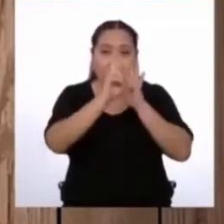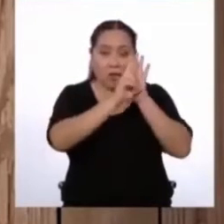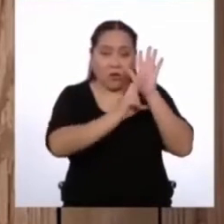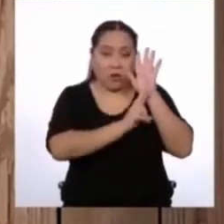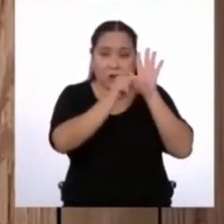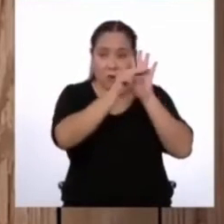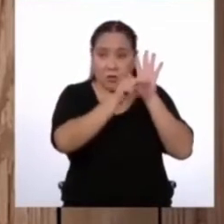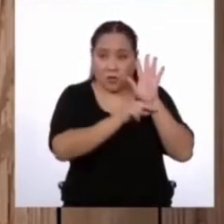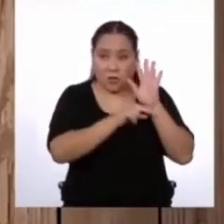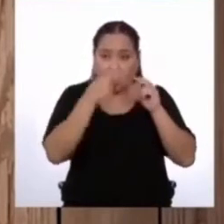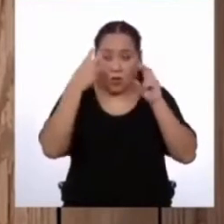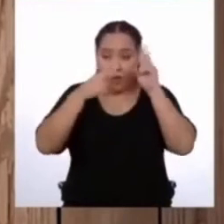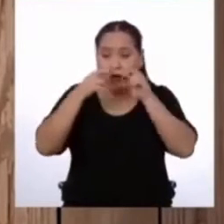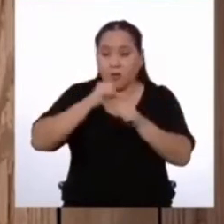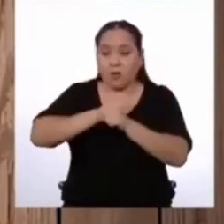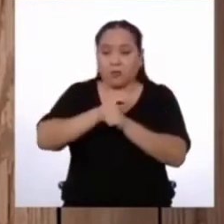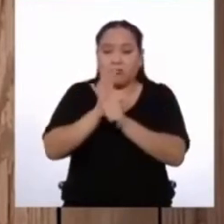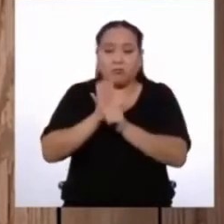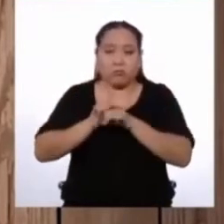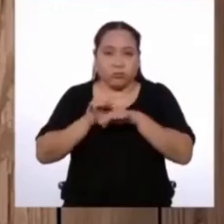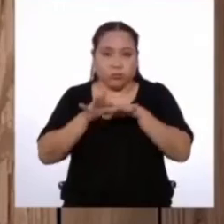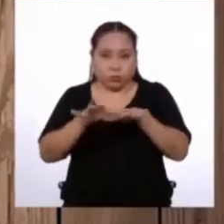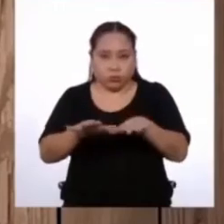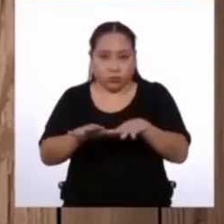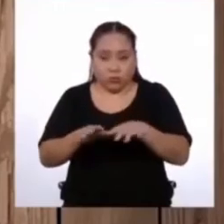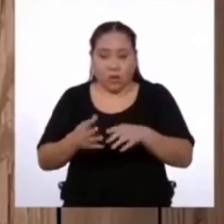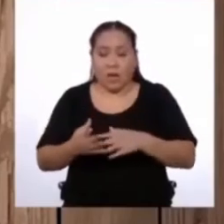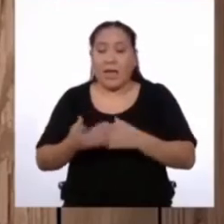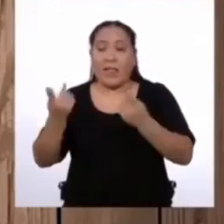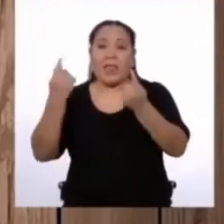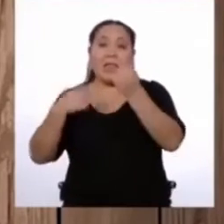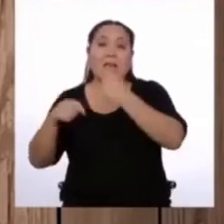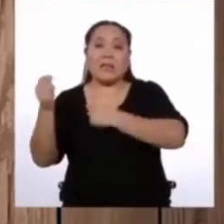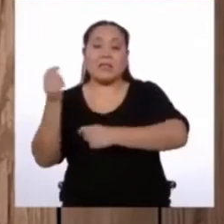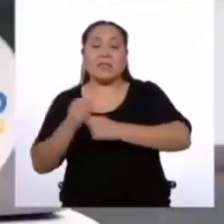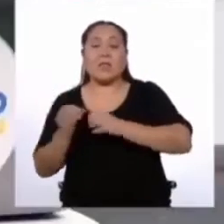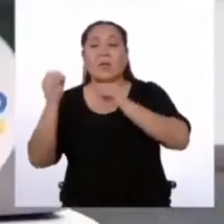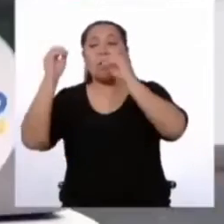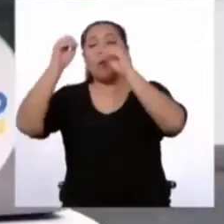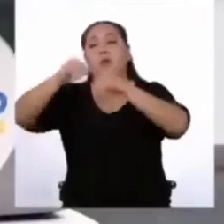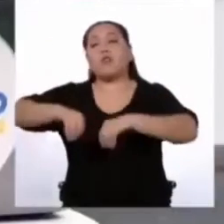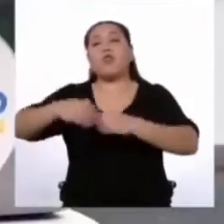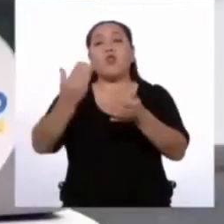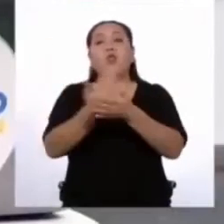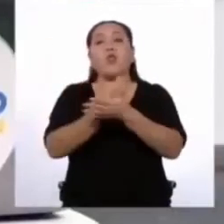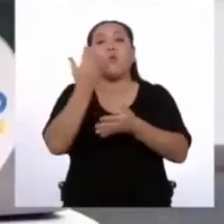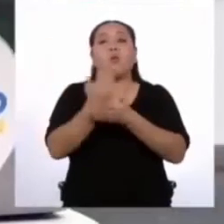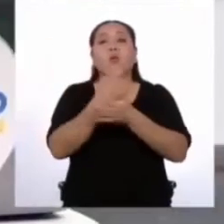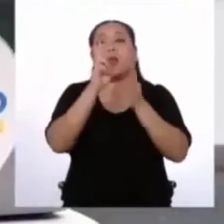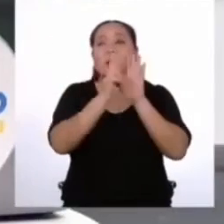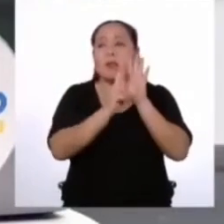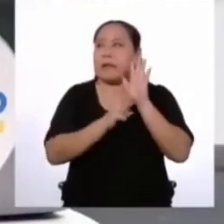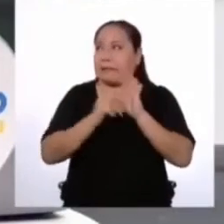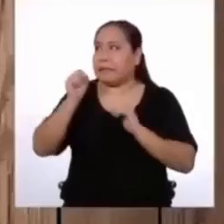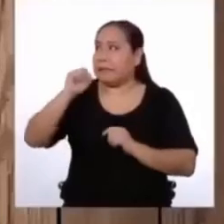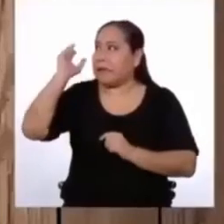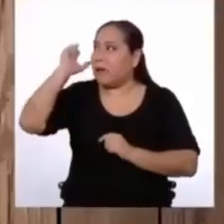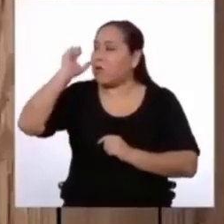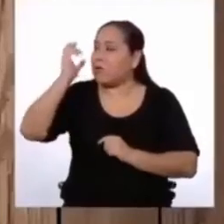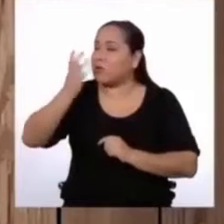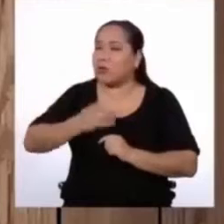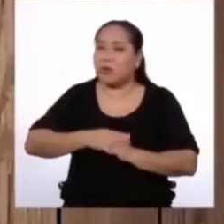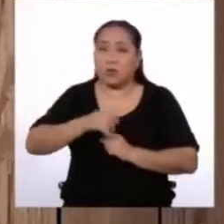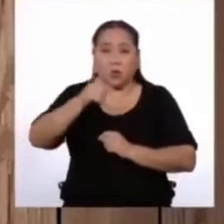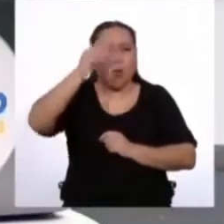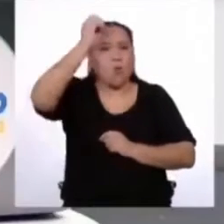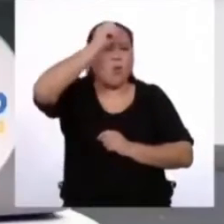que, por todo esto del coronavirus, los centros comerciales van a implementar un reglamento? Sí, sí, algo de eso escuché. ¿Y